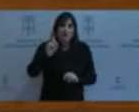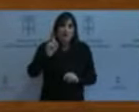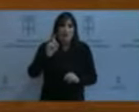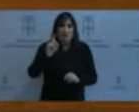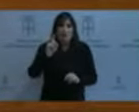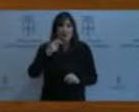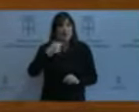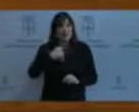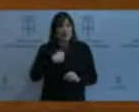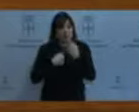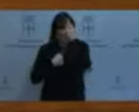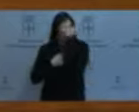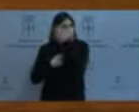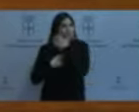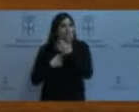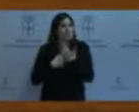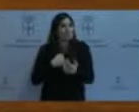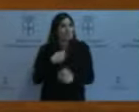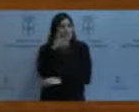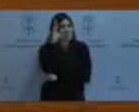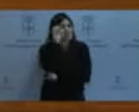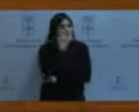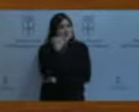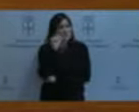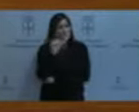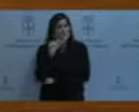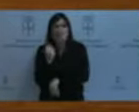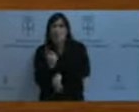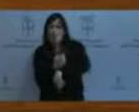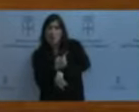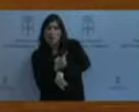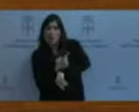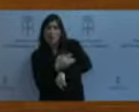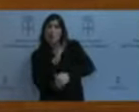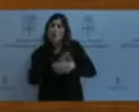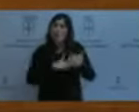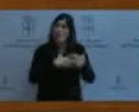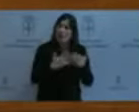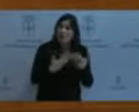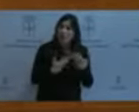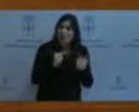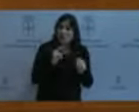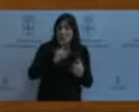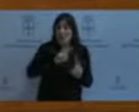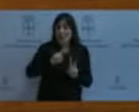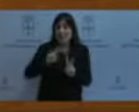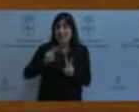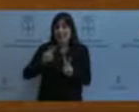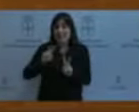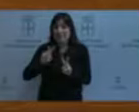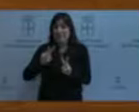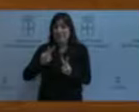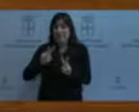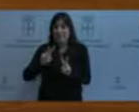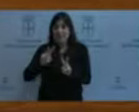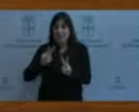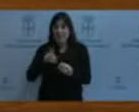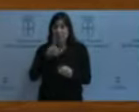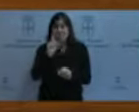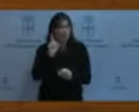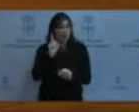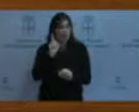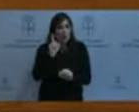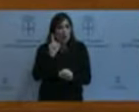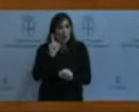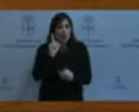de horas, de horarios, de una perspectiva exclusivamente, iba a decir, sindical. Y esta es una Cámara